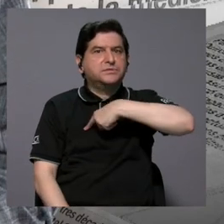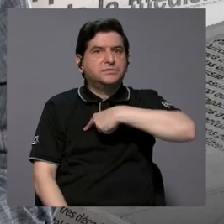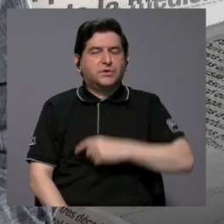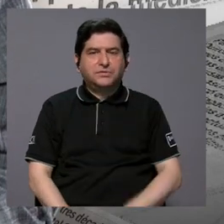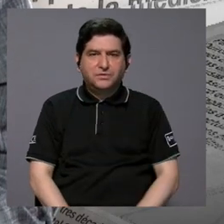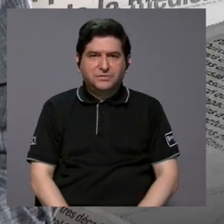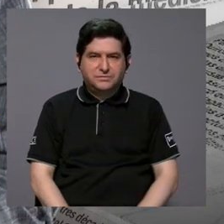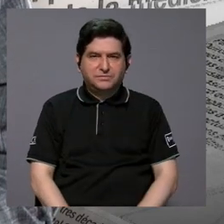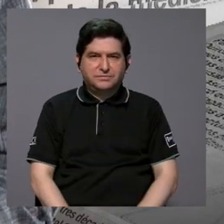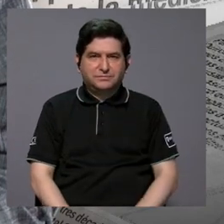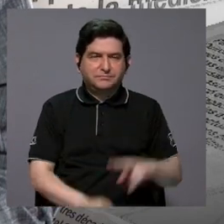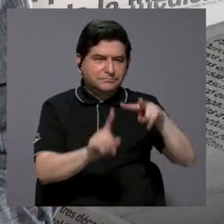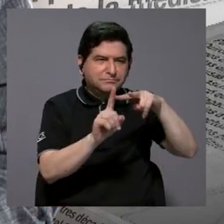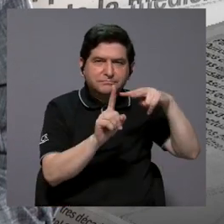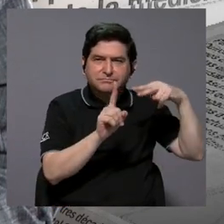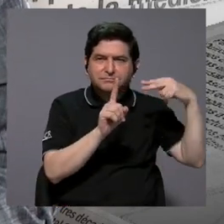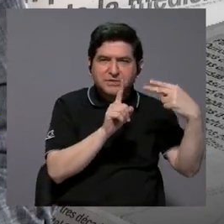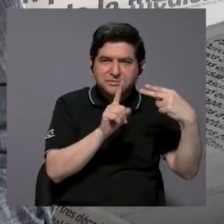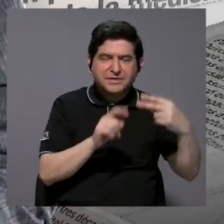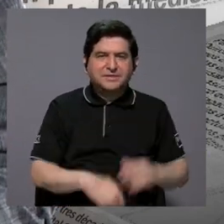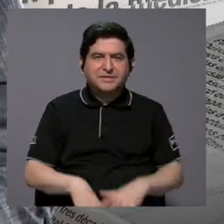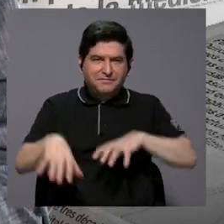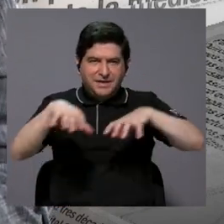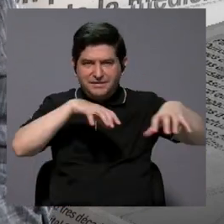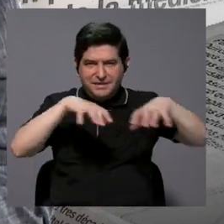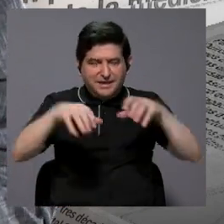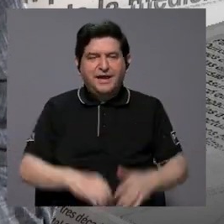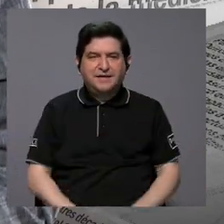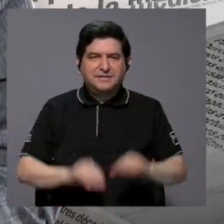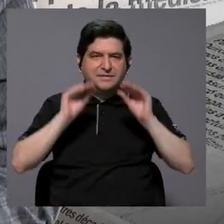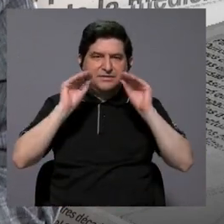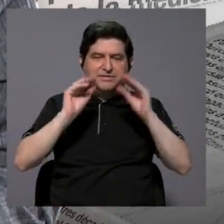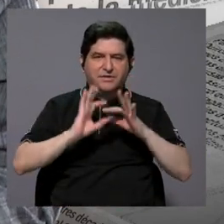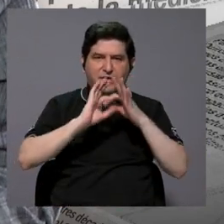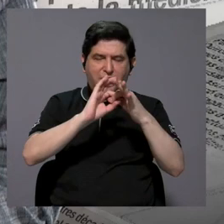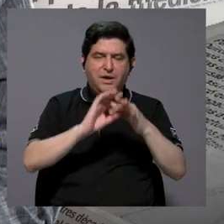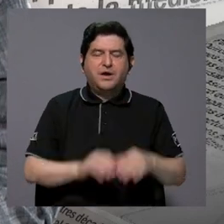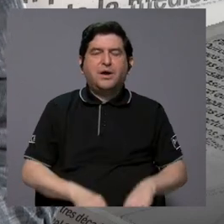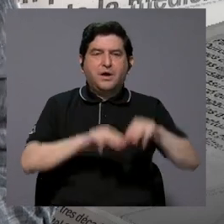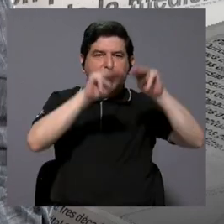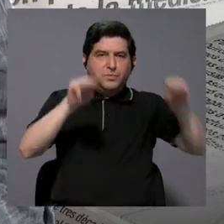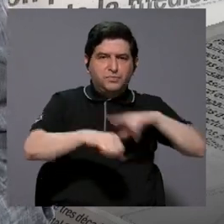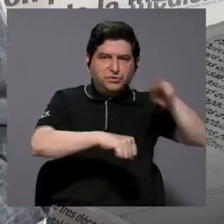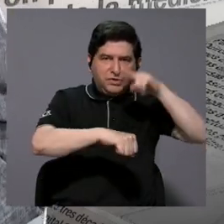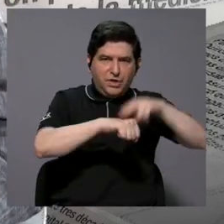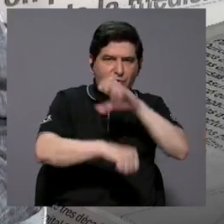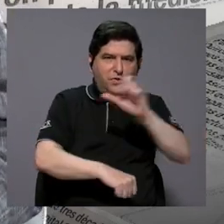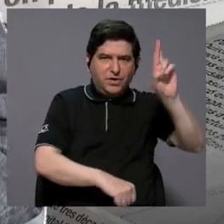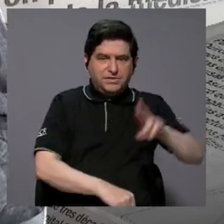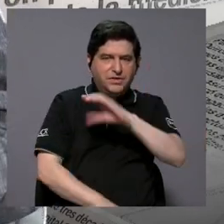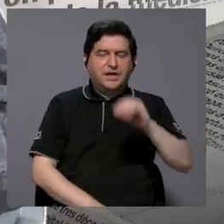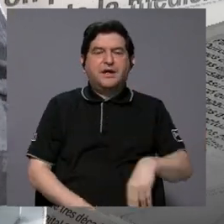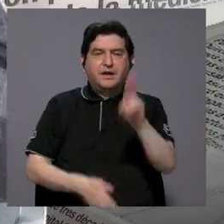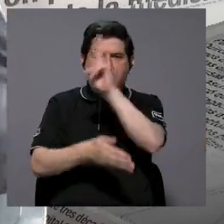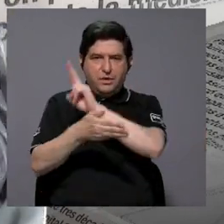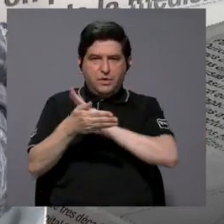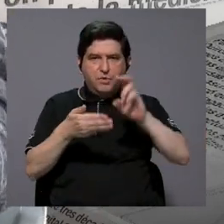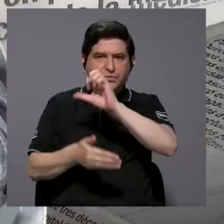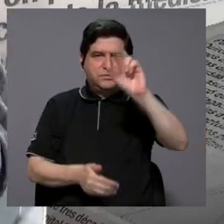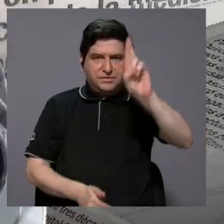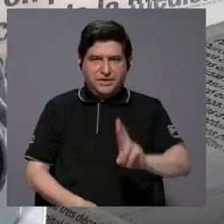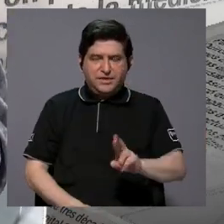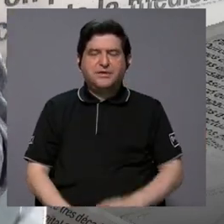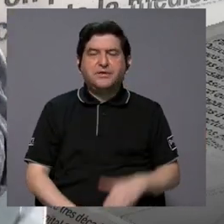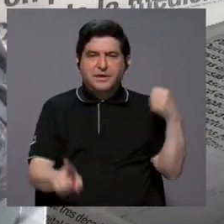desde esta actividad académica conjunta entre el Museo Nacional de Costa Rica y la Universidad de Costa Rica para